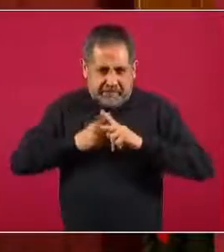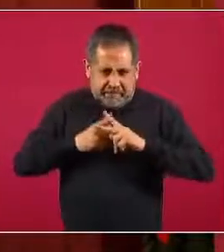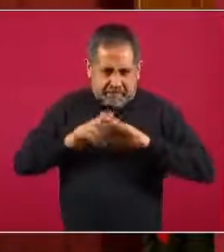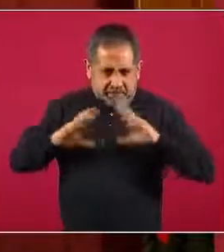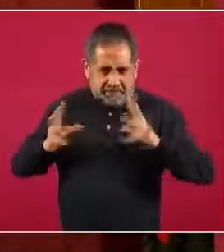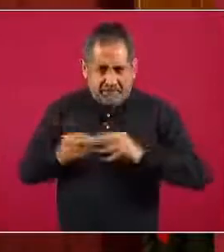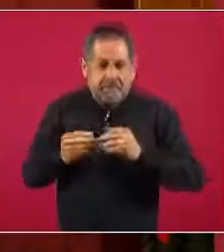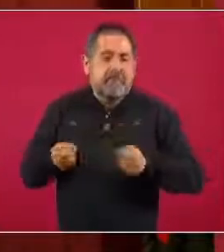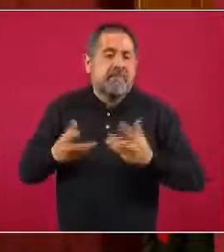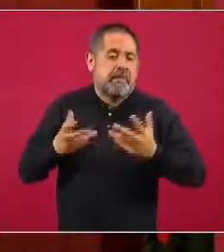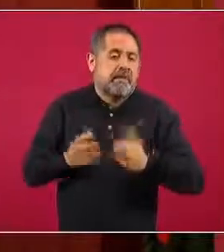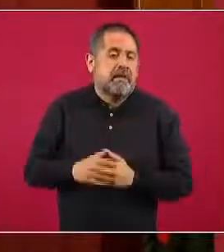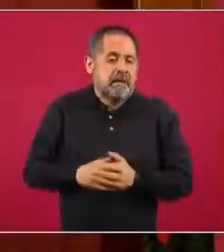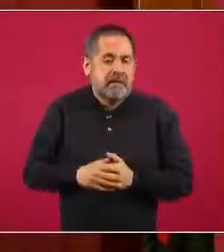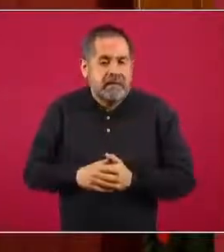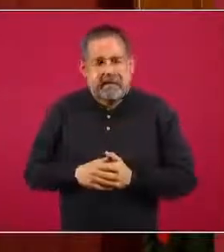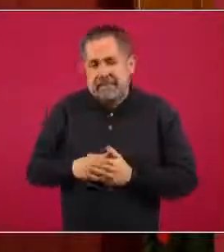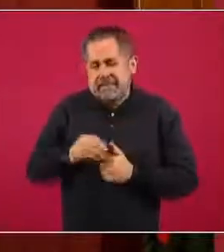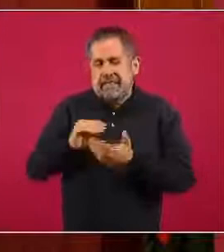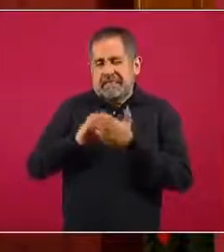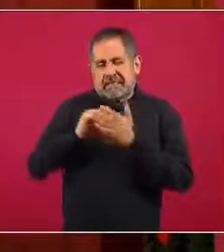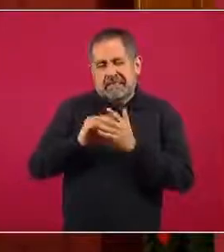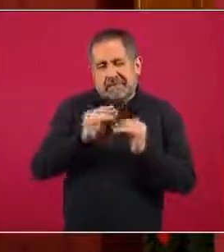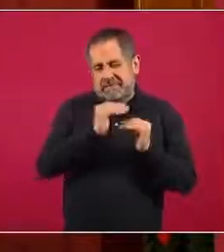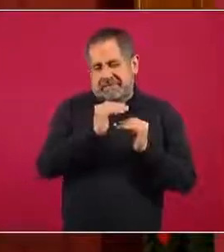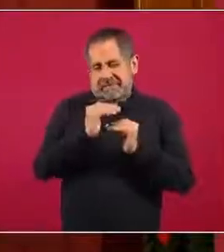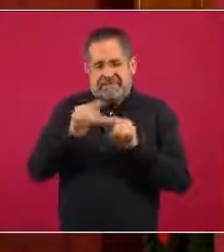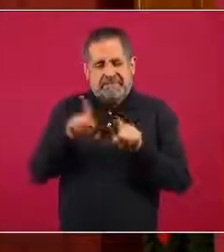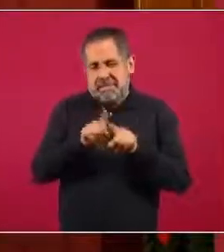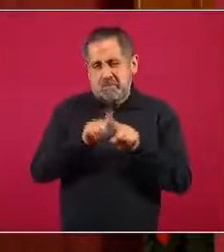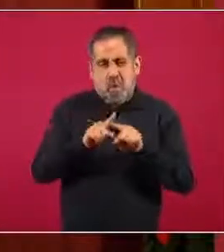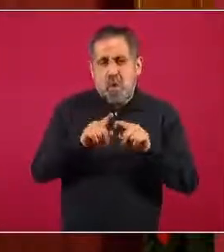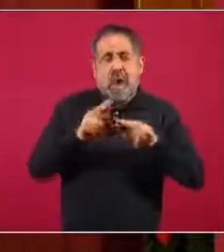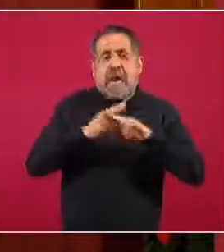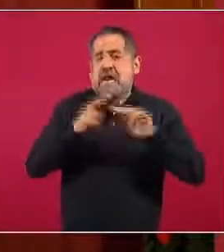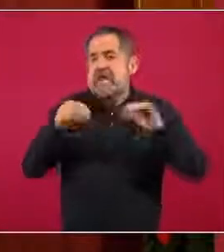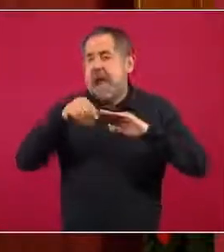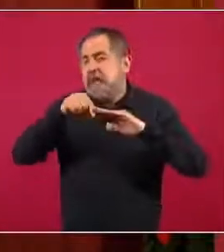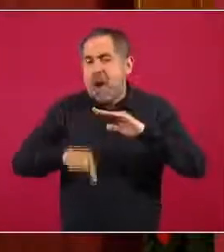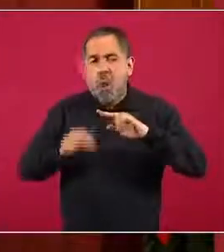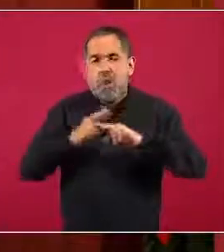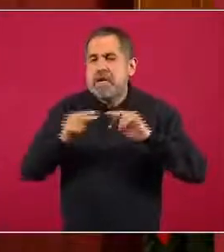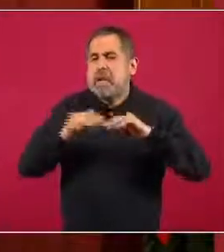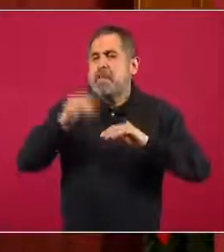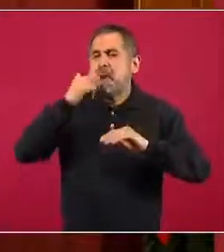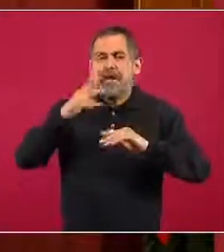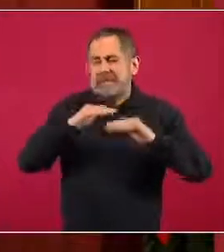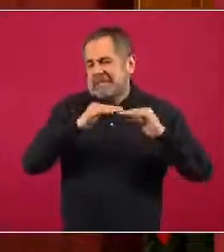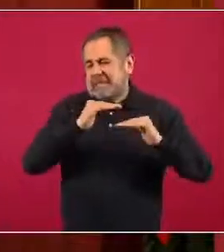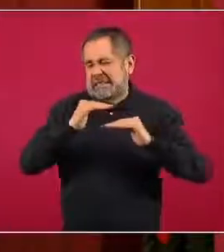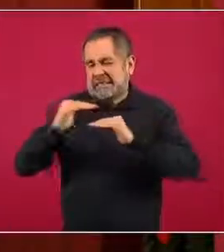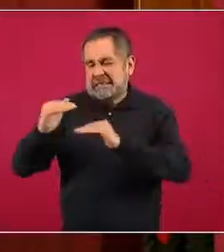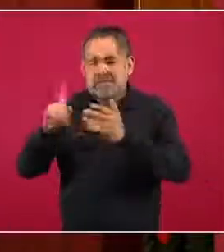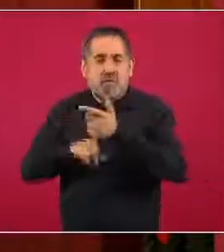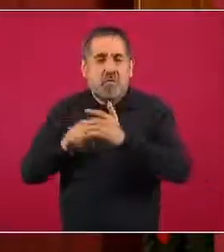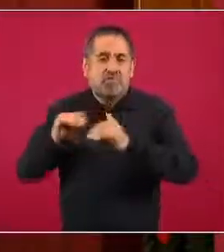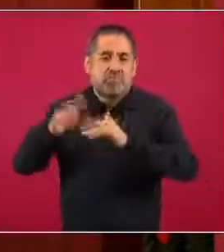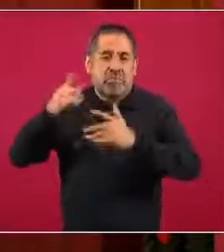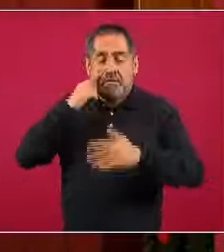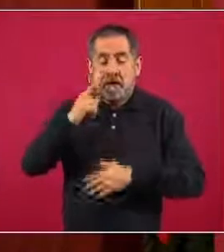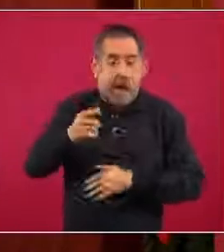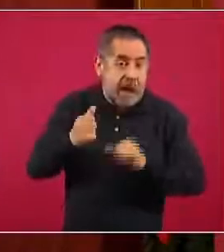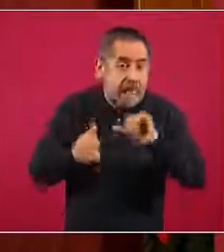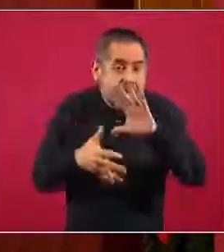casos, pues bueno, una mantención de la actividad epidémica y una mantención en un nivel alto. América,